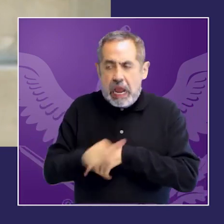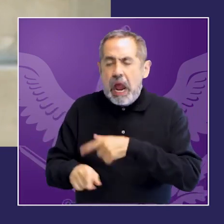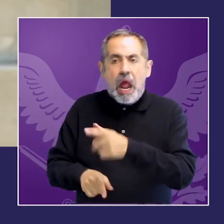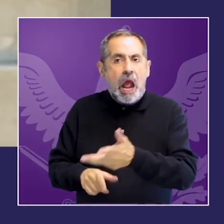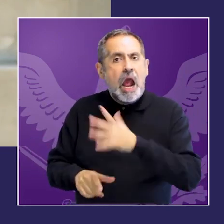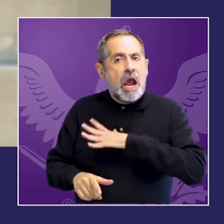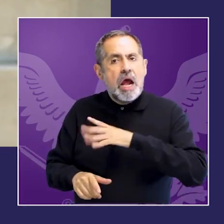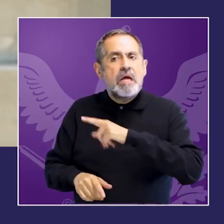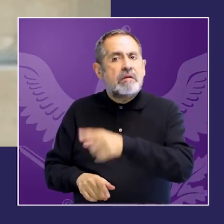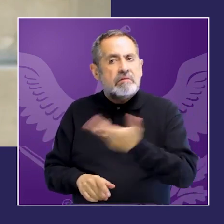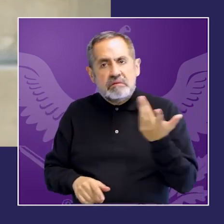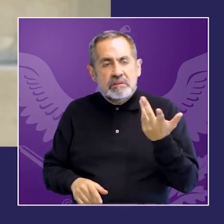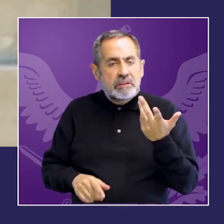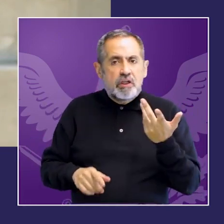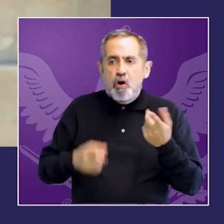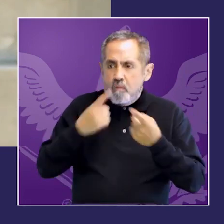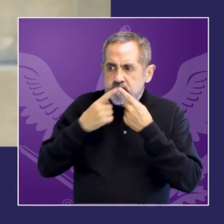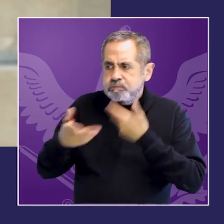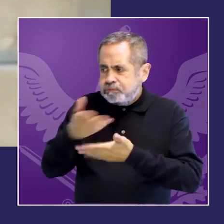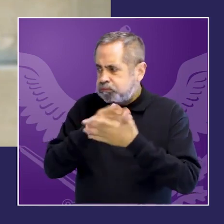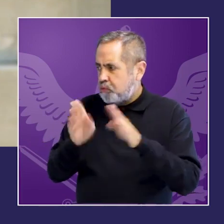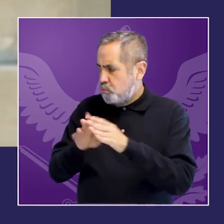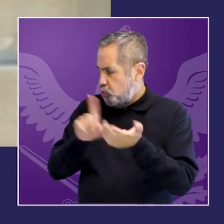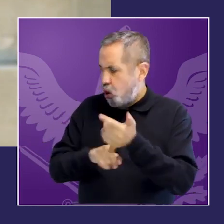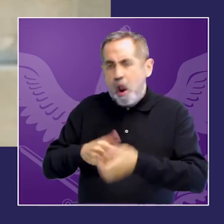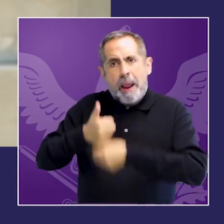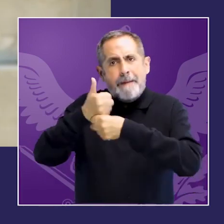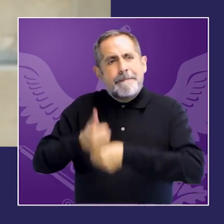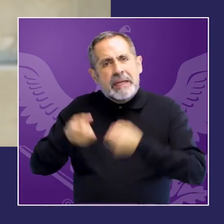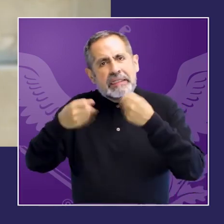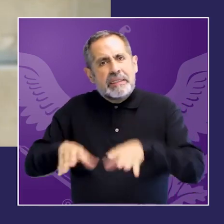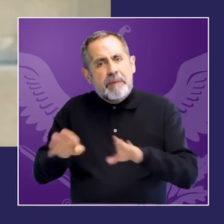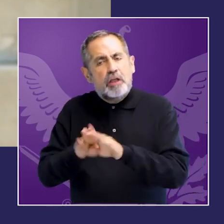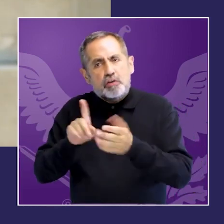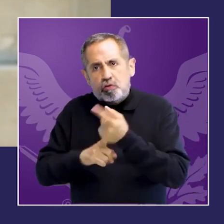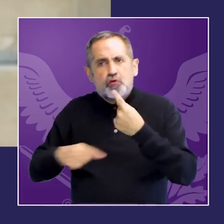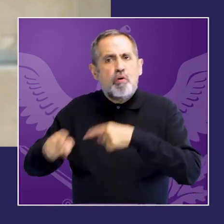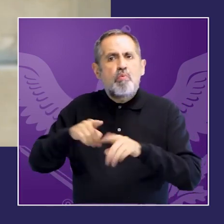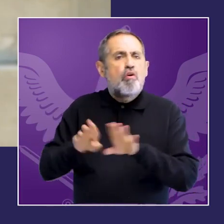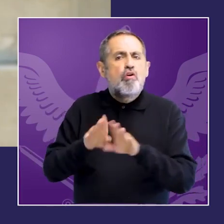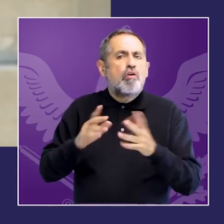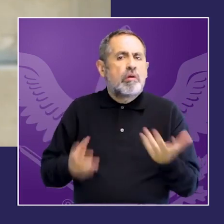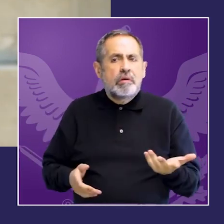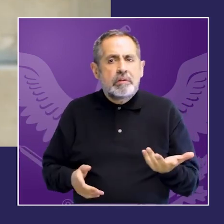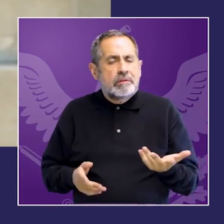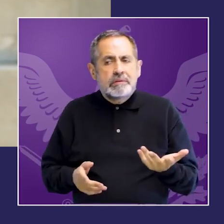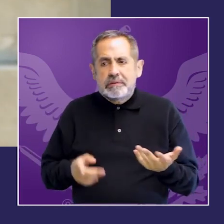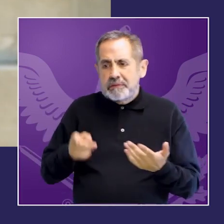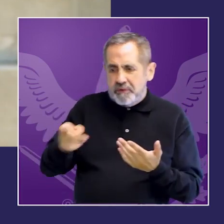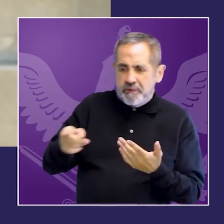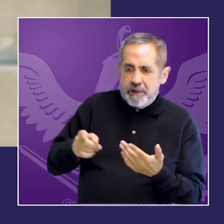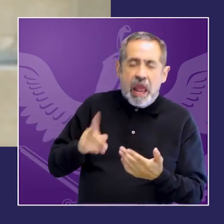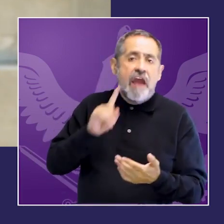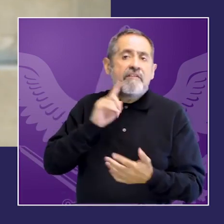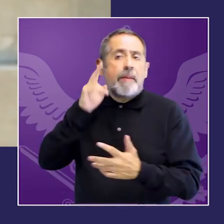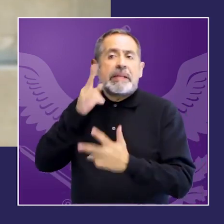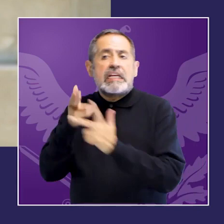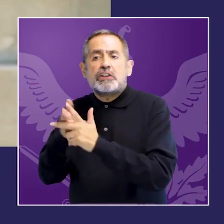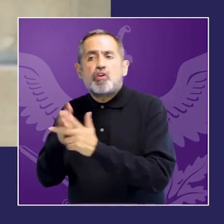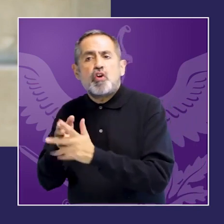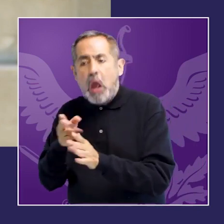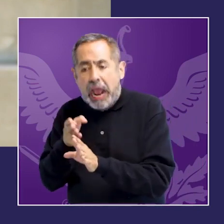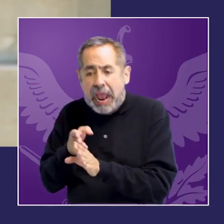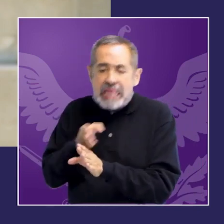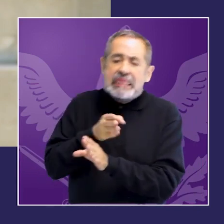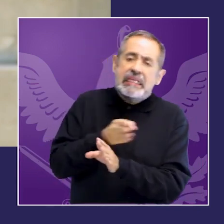de resocialización de los agresores no cuando estamos analizando un femicidio o un feminicidio